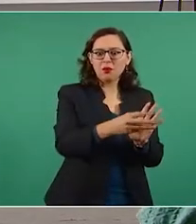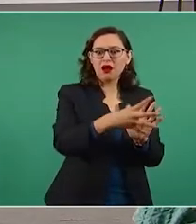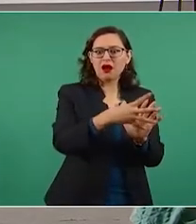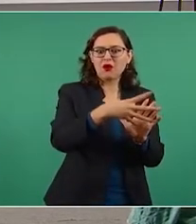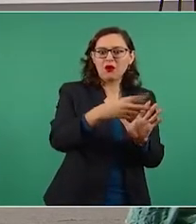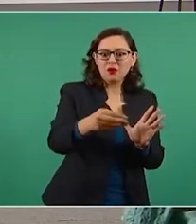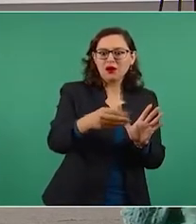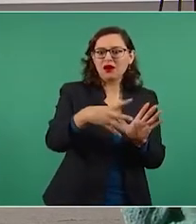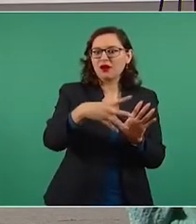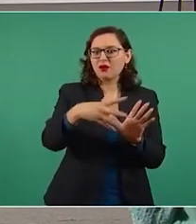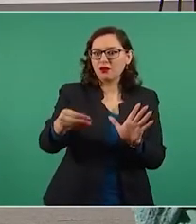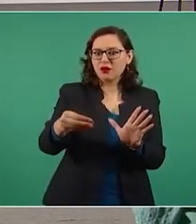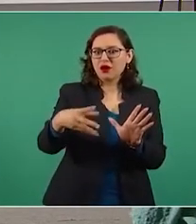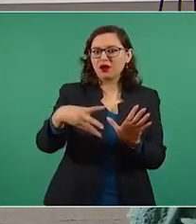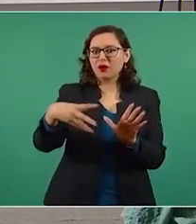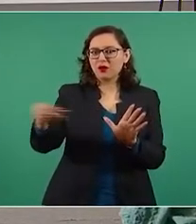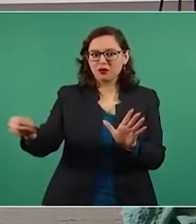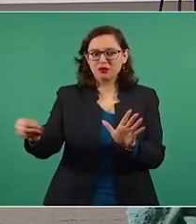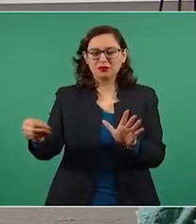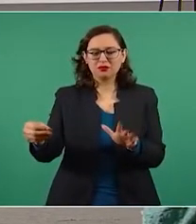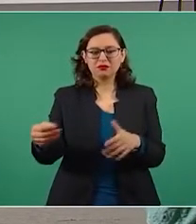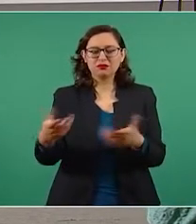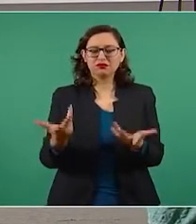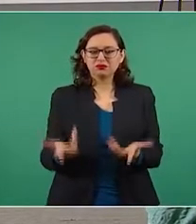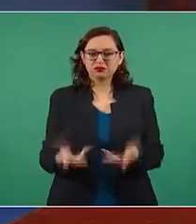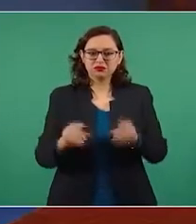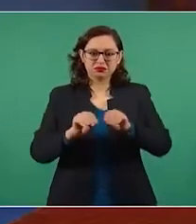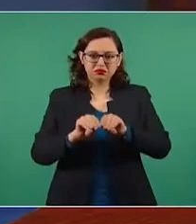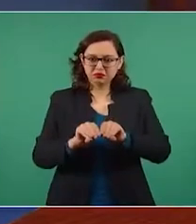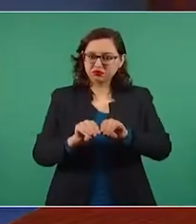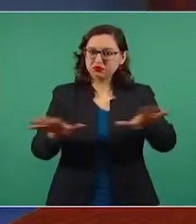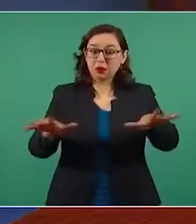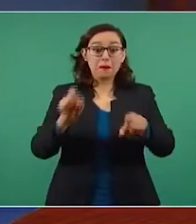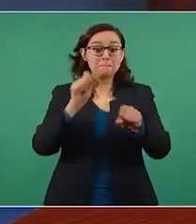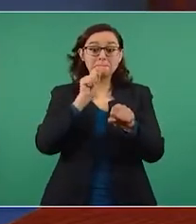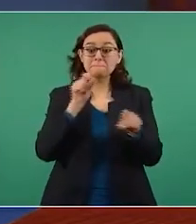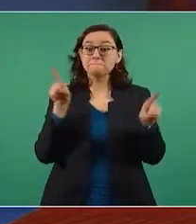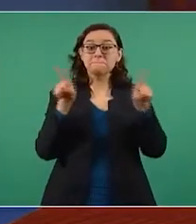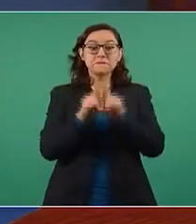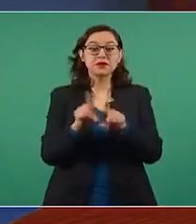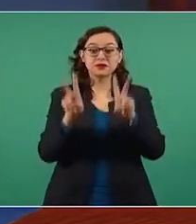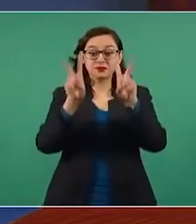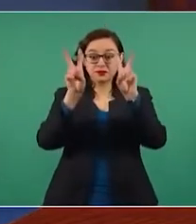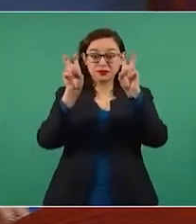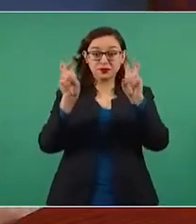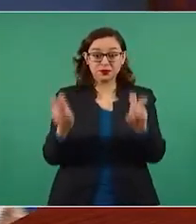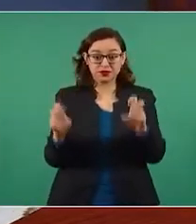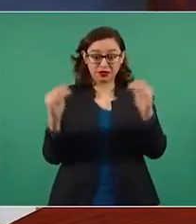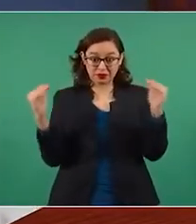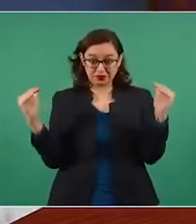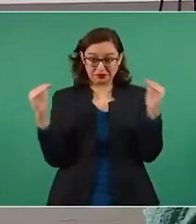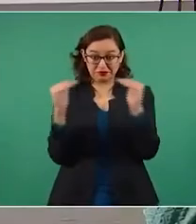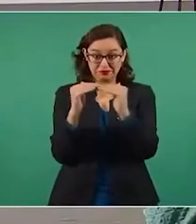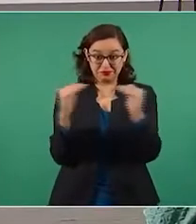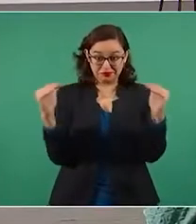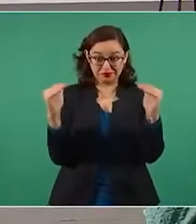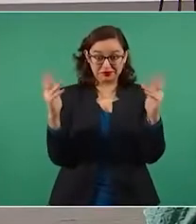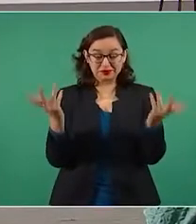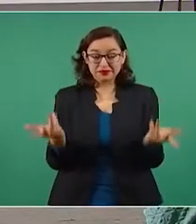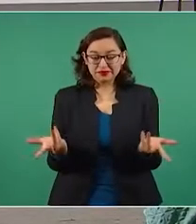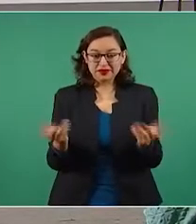y Carlos Loret de Mola, todos que se beneficiaban del régimen anterior neoliberalista.